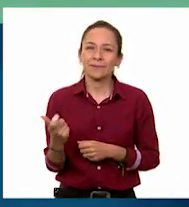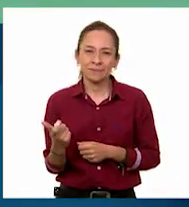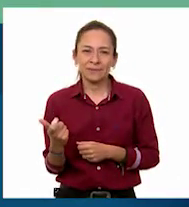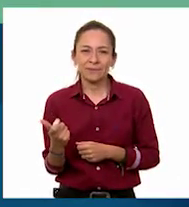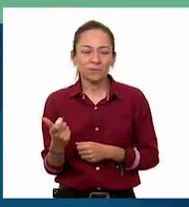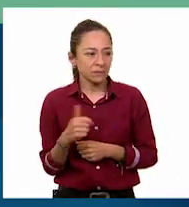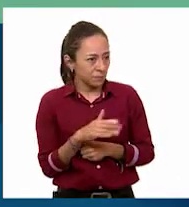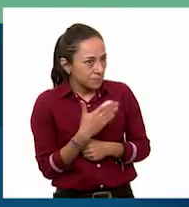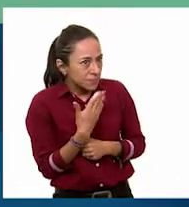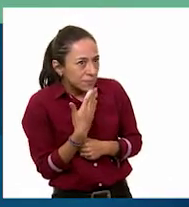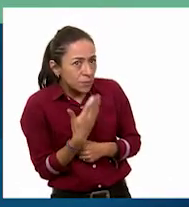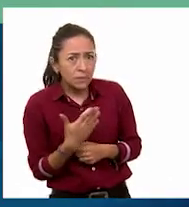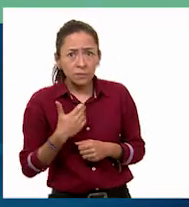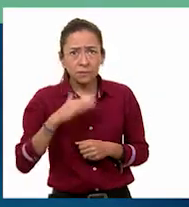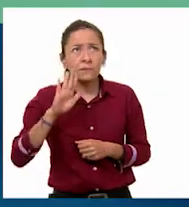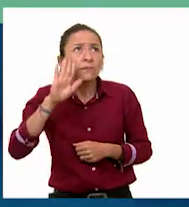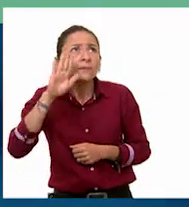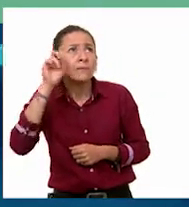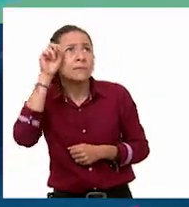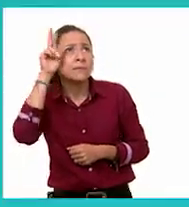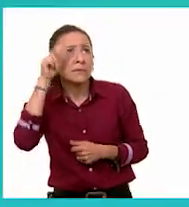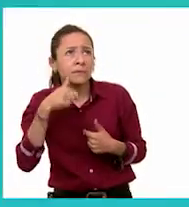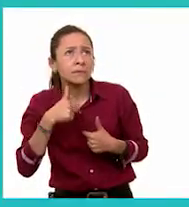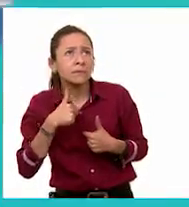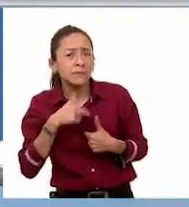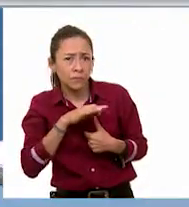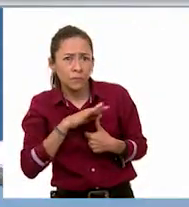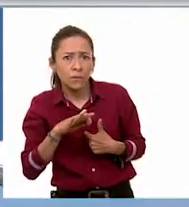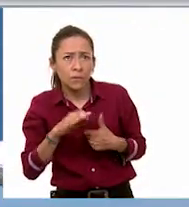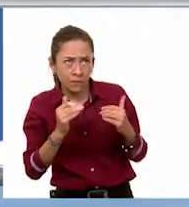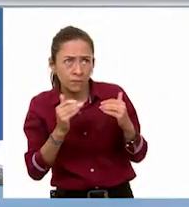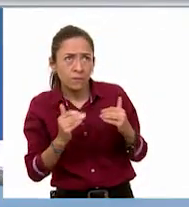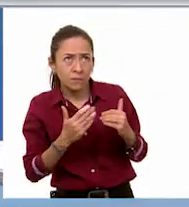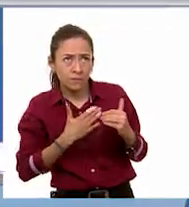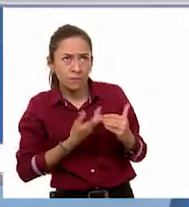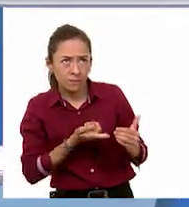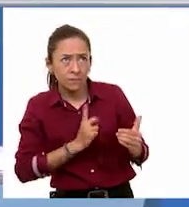le puedo decir el siguiente, maestro? Claro que sí. Muy bien,